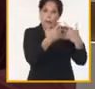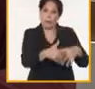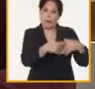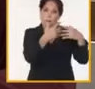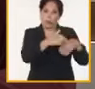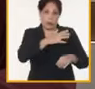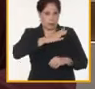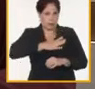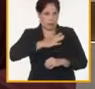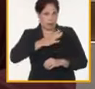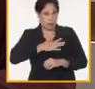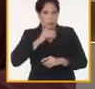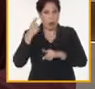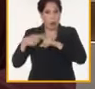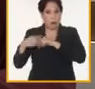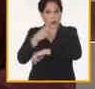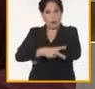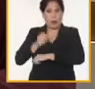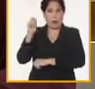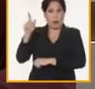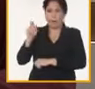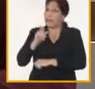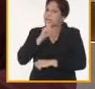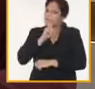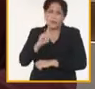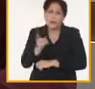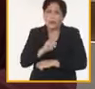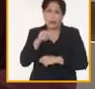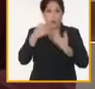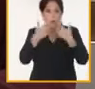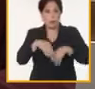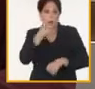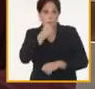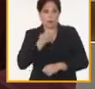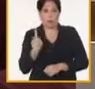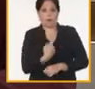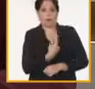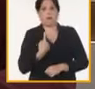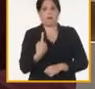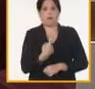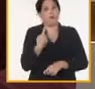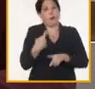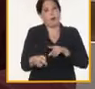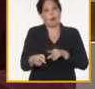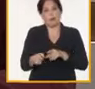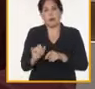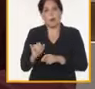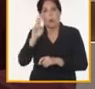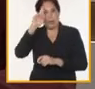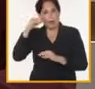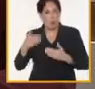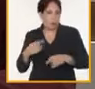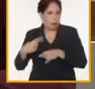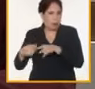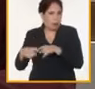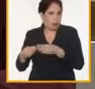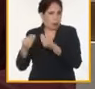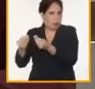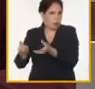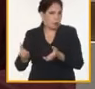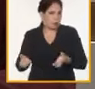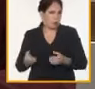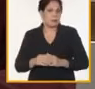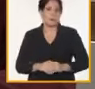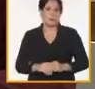la propia agricultura a la producción de alimentos o a otros sectores que los requerimos cuanto más puede